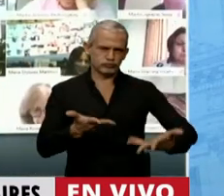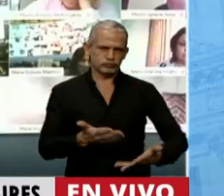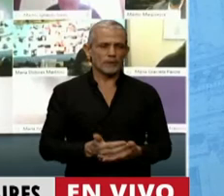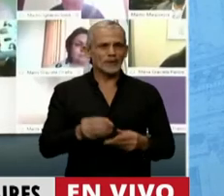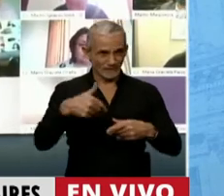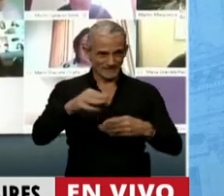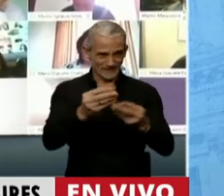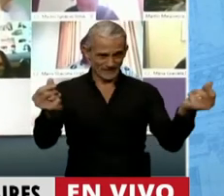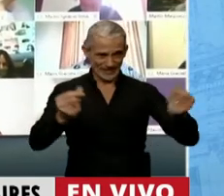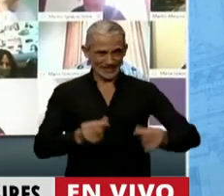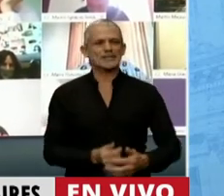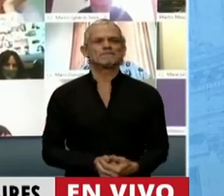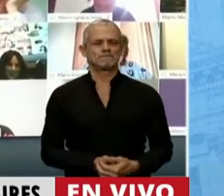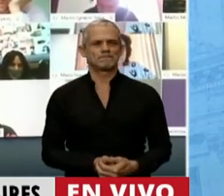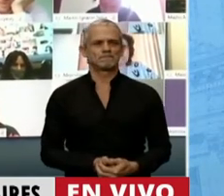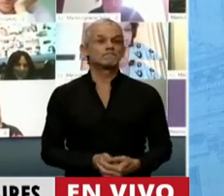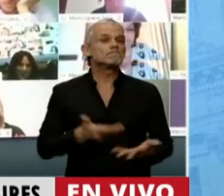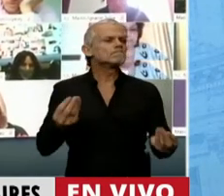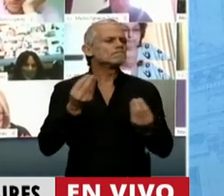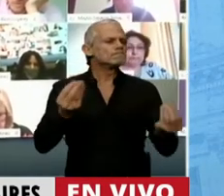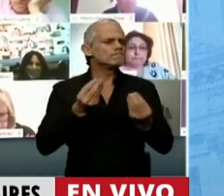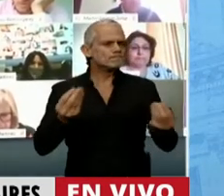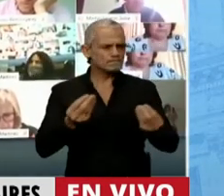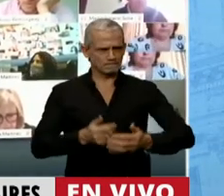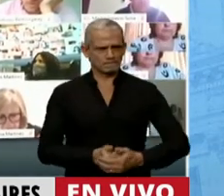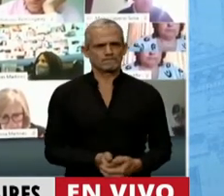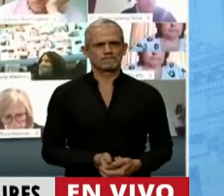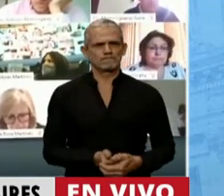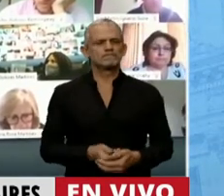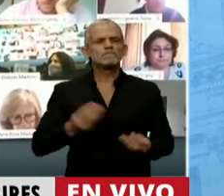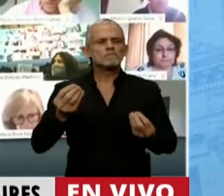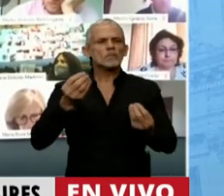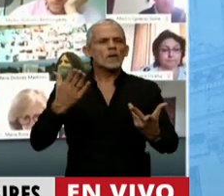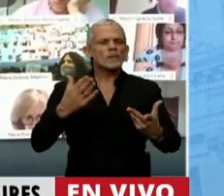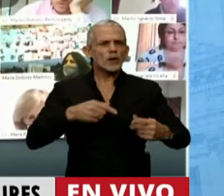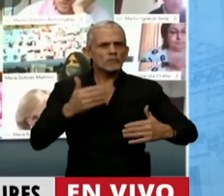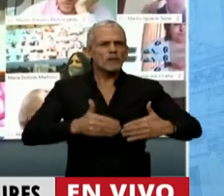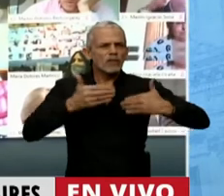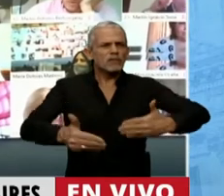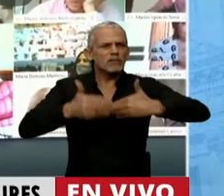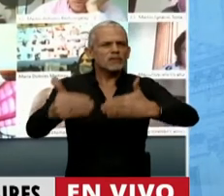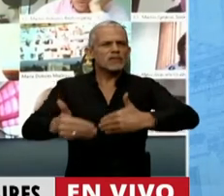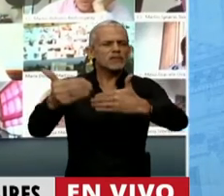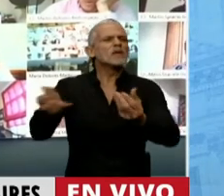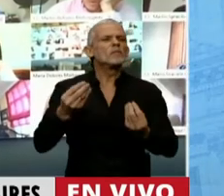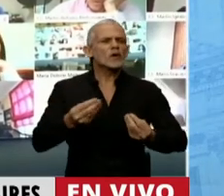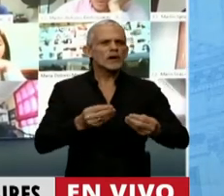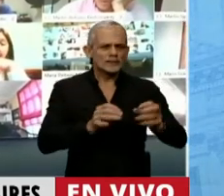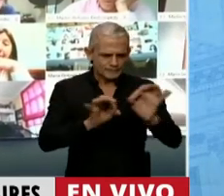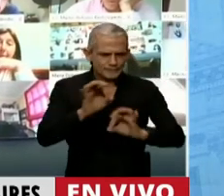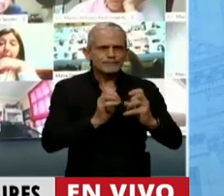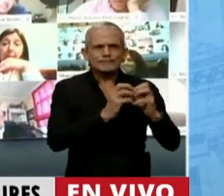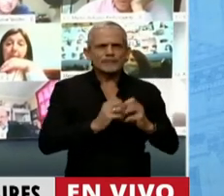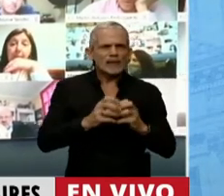Para terminar, ¿qué ocurre y por qué se sigue demorando el tratamiento